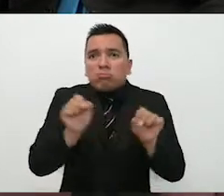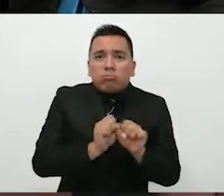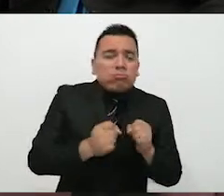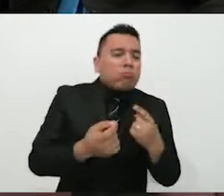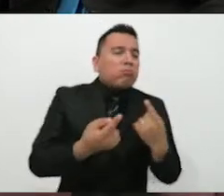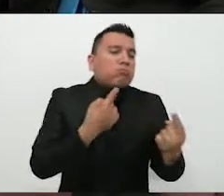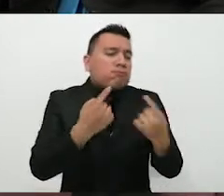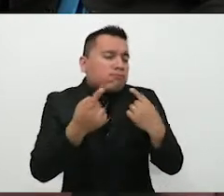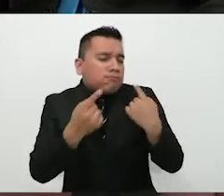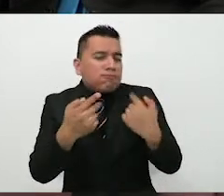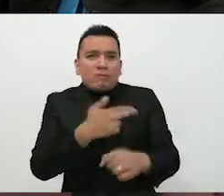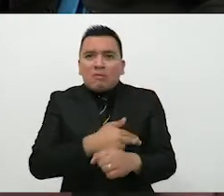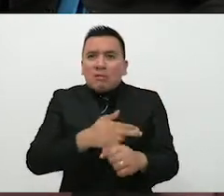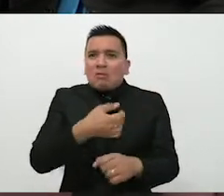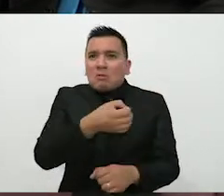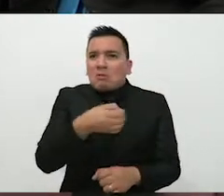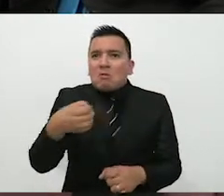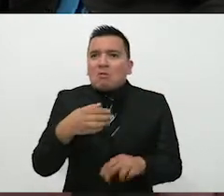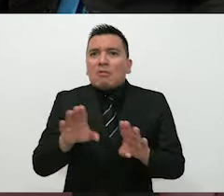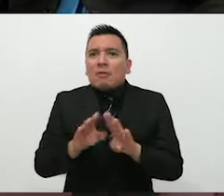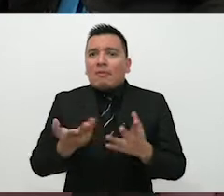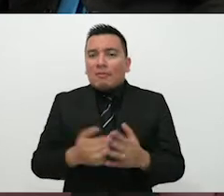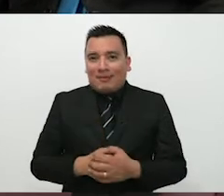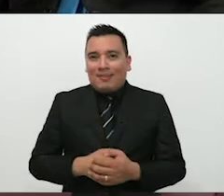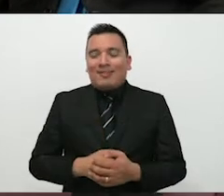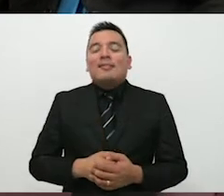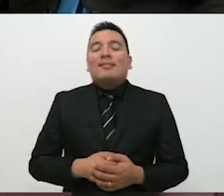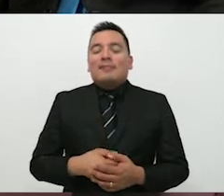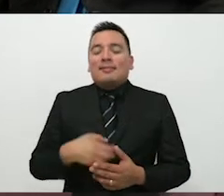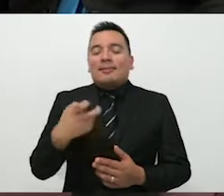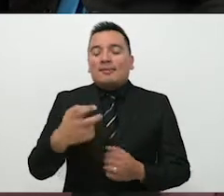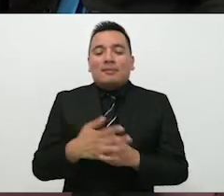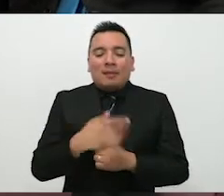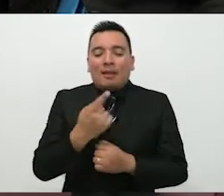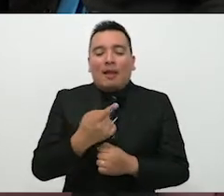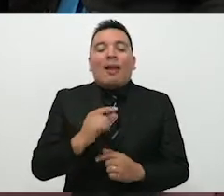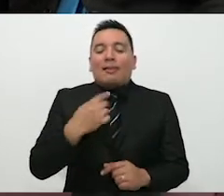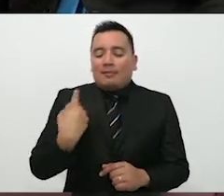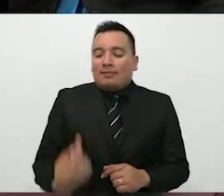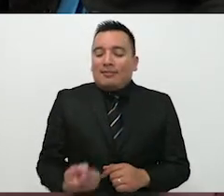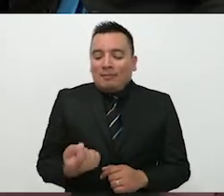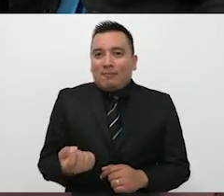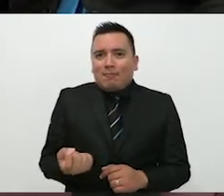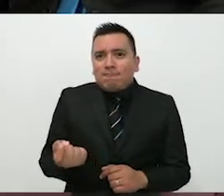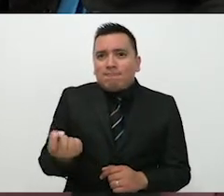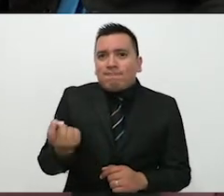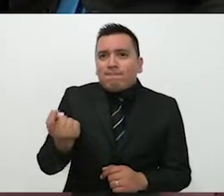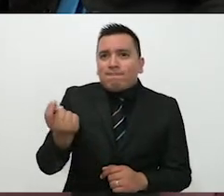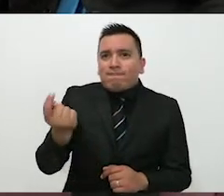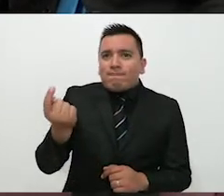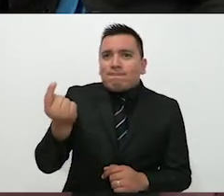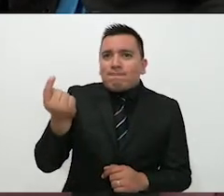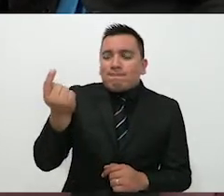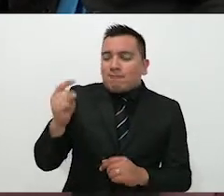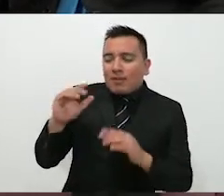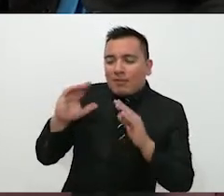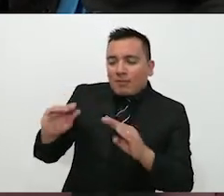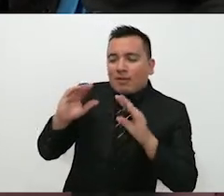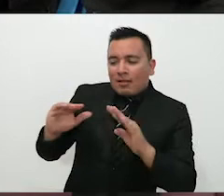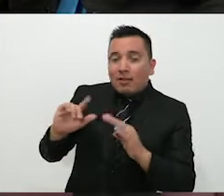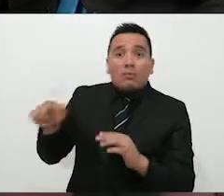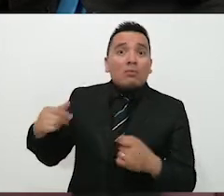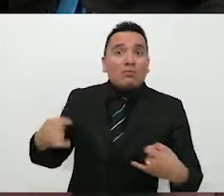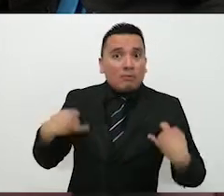clases en nuestra comunidad. Todo eso, conforme va progresando el desarrollo de los niños y de las niñas a llegar a la